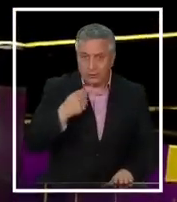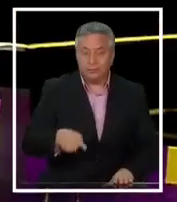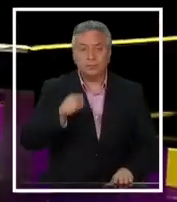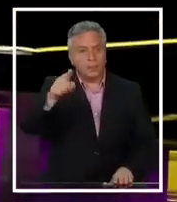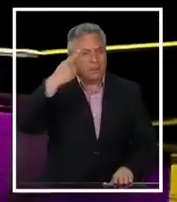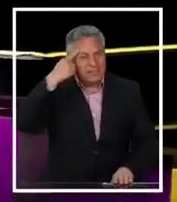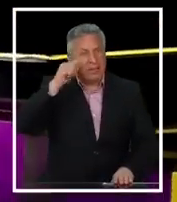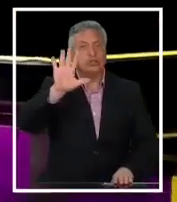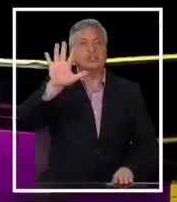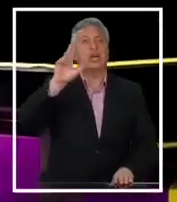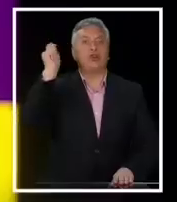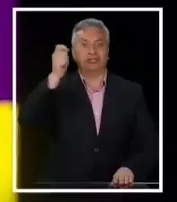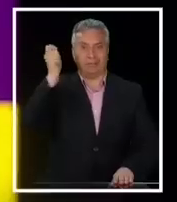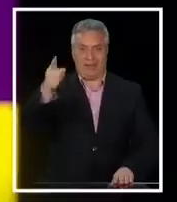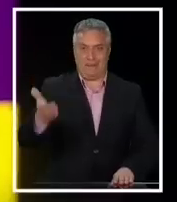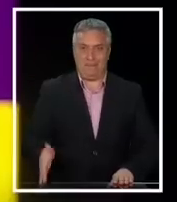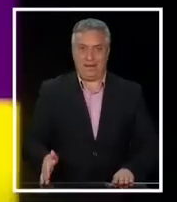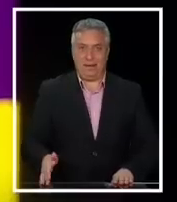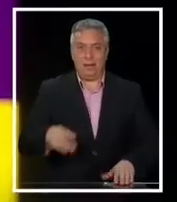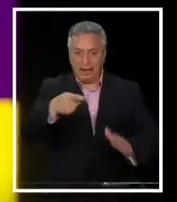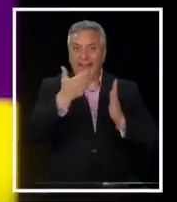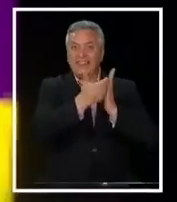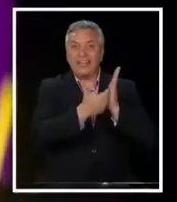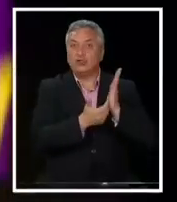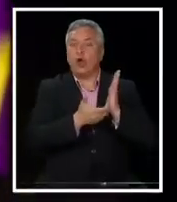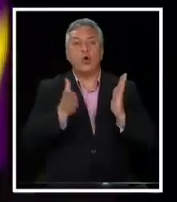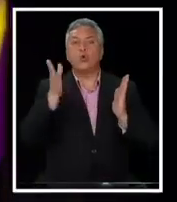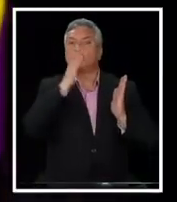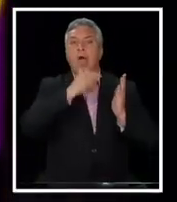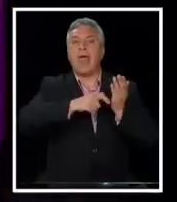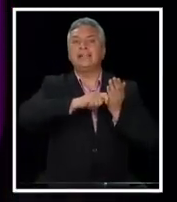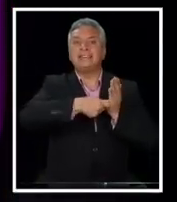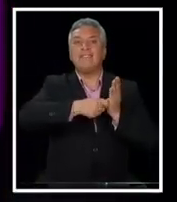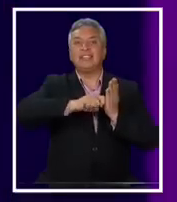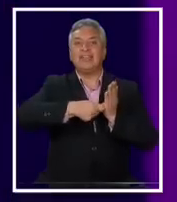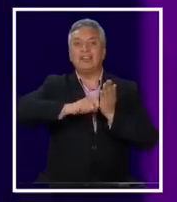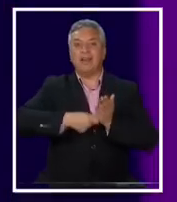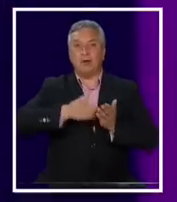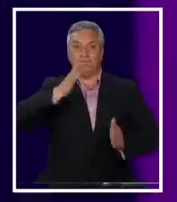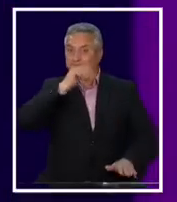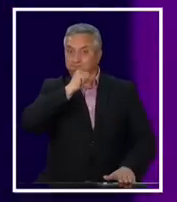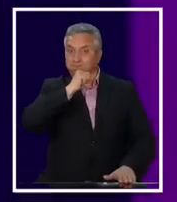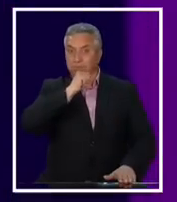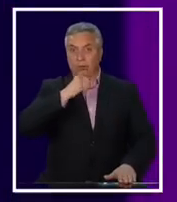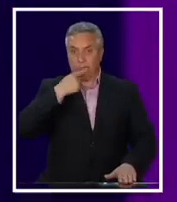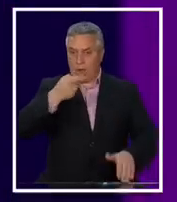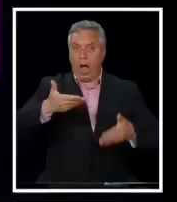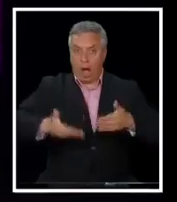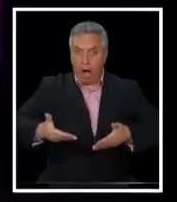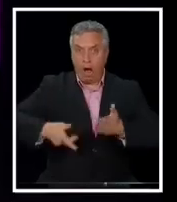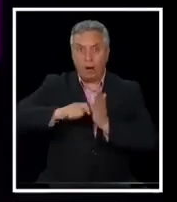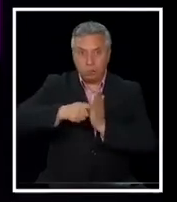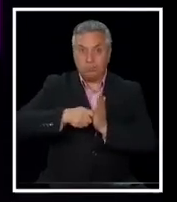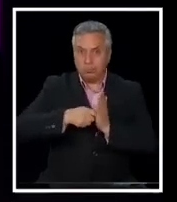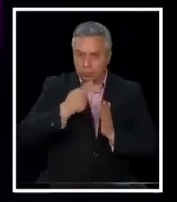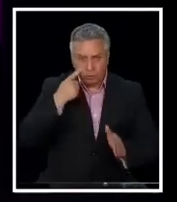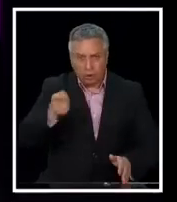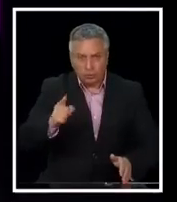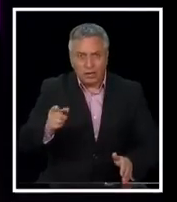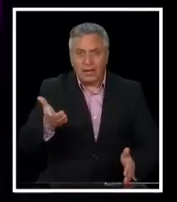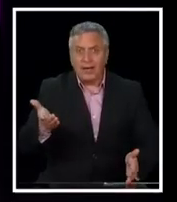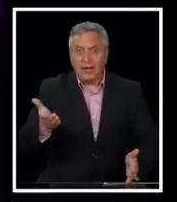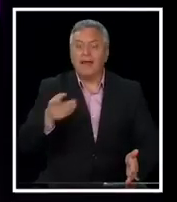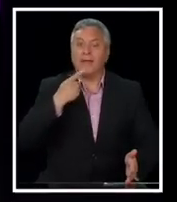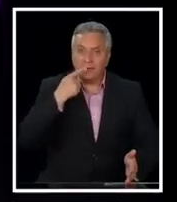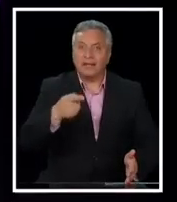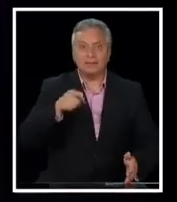5 de septiembre. Ella dice, este texto no tiene los candados de la actual constitución. Primero, y lo reconoce, se eliminaron. Este texto